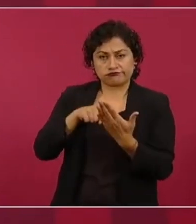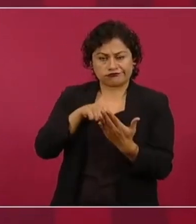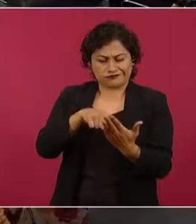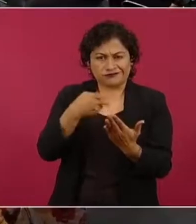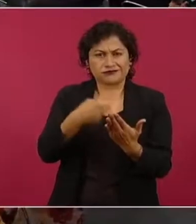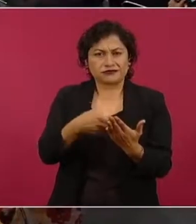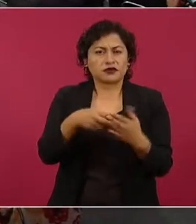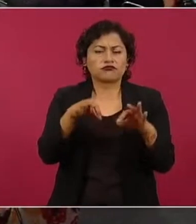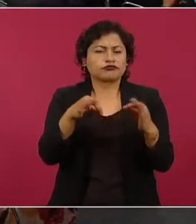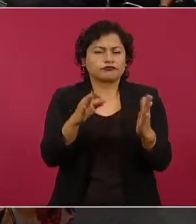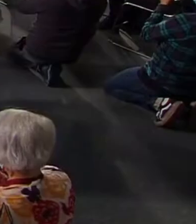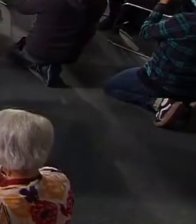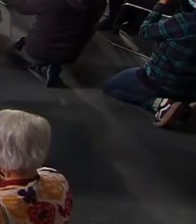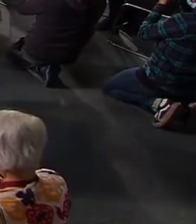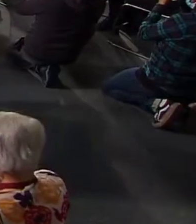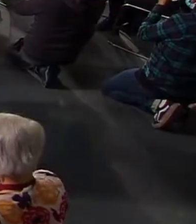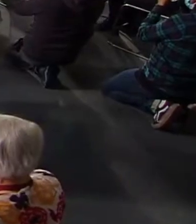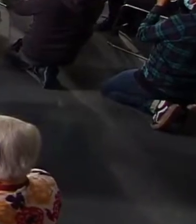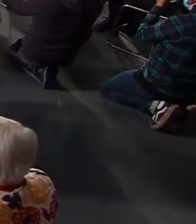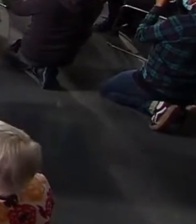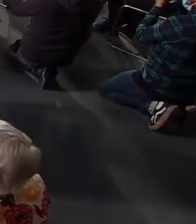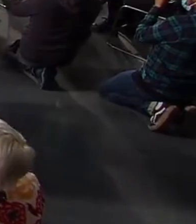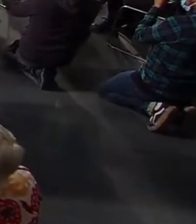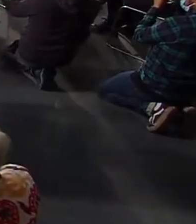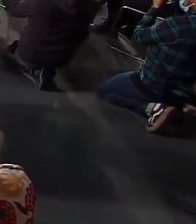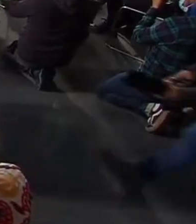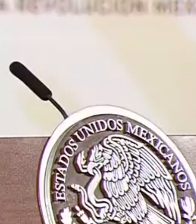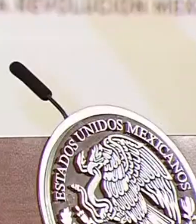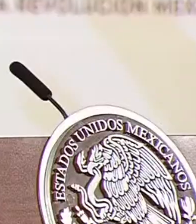cartelito del INE